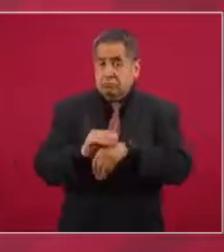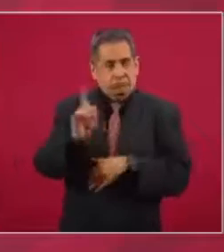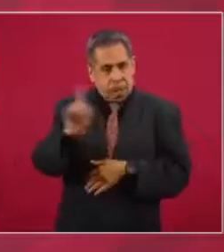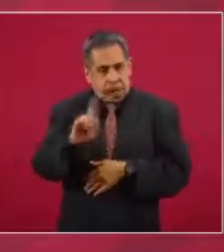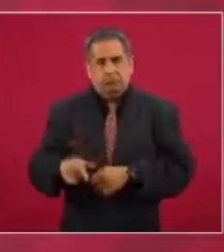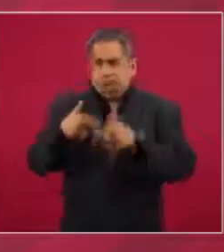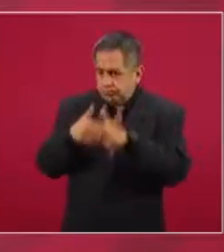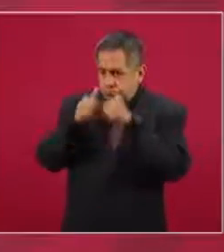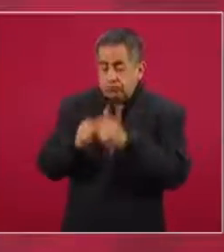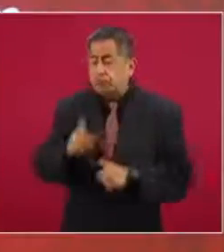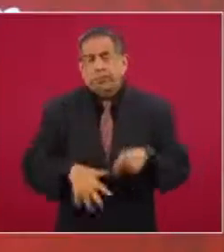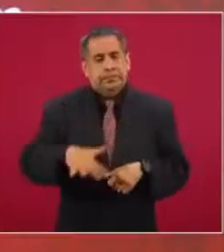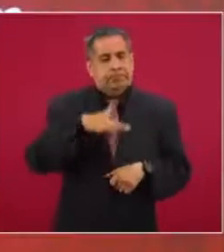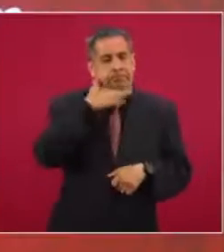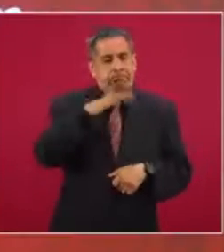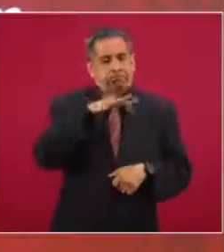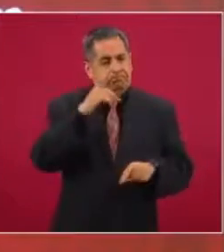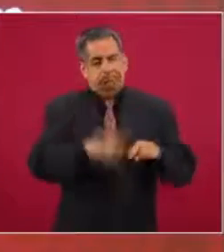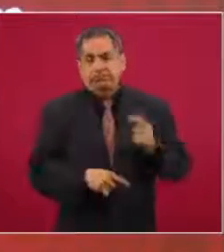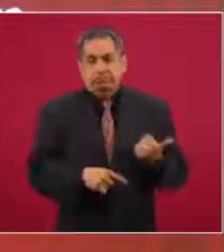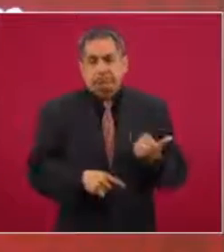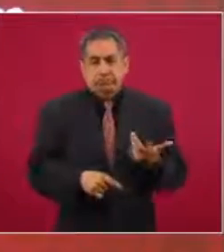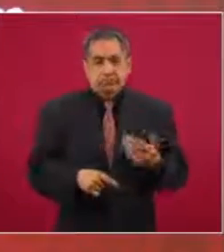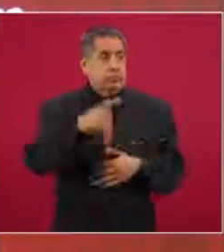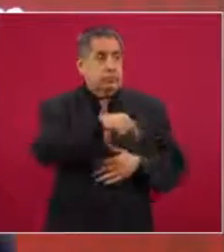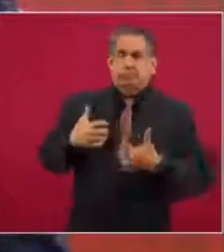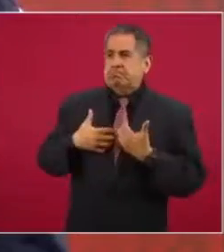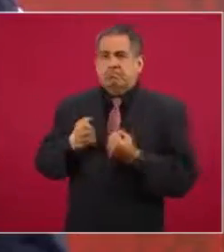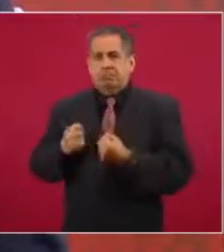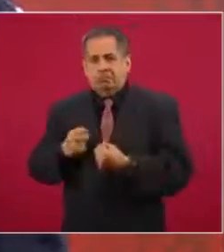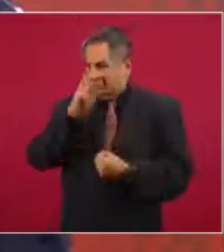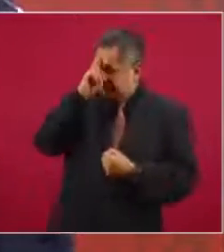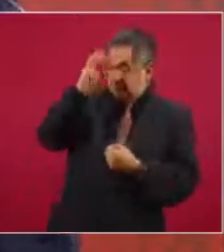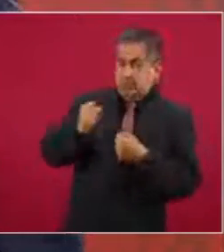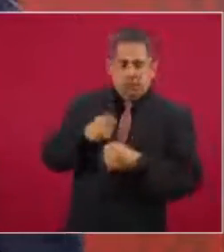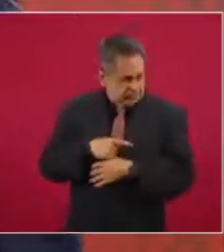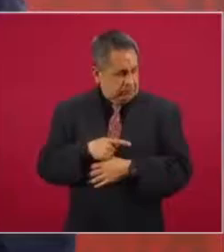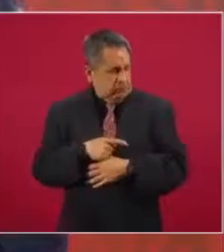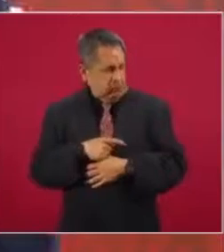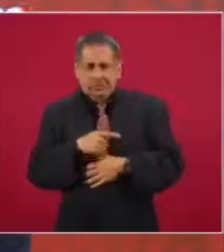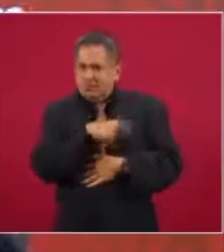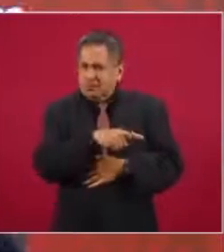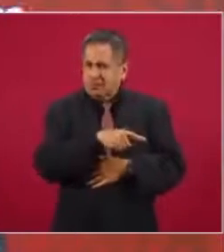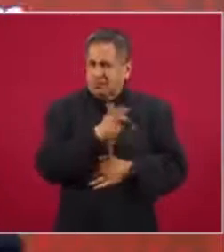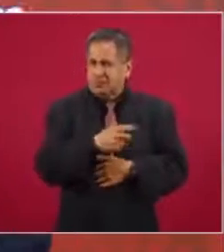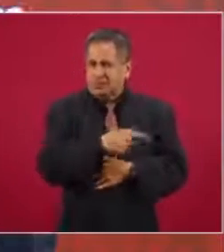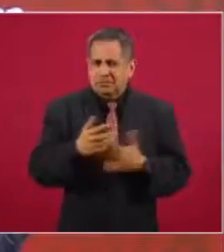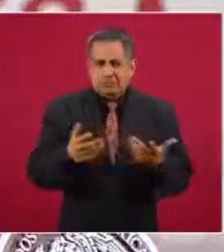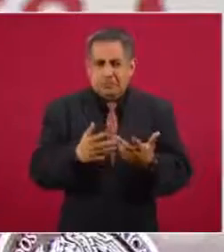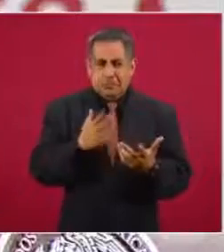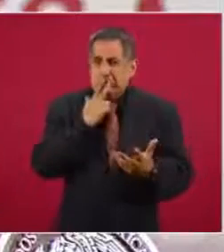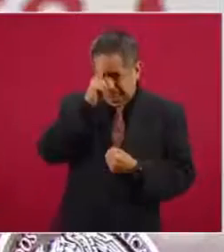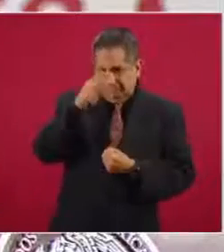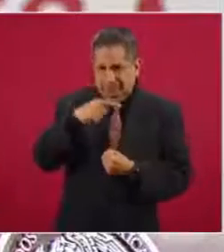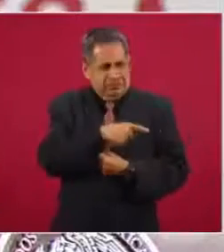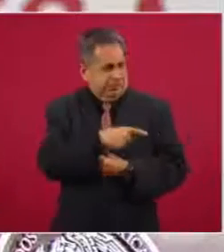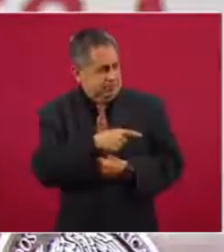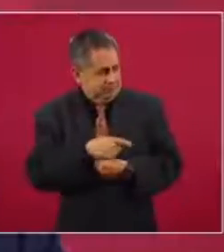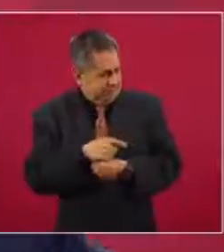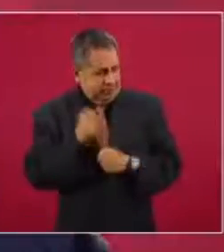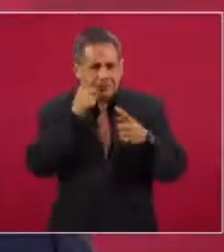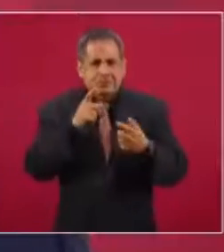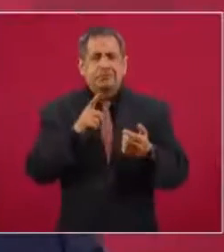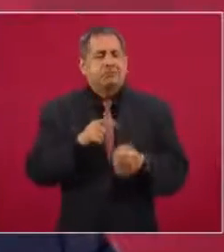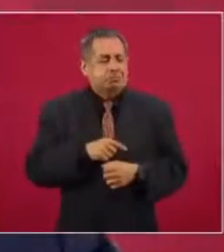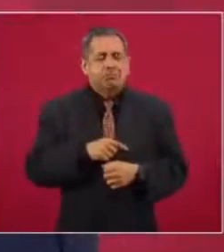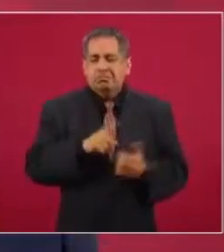lo que no queremos es la corrupción. Entonces, cuando defienden así, de manera tan apasionada, pues